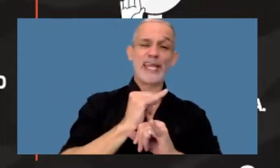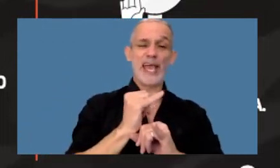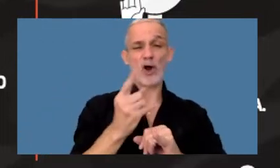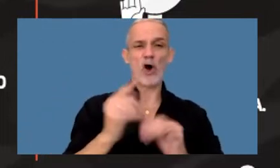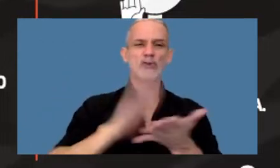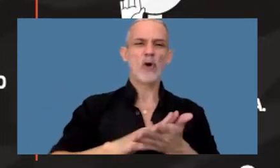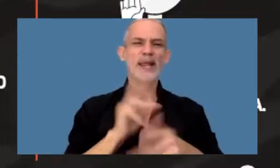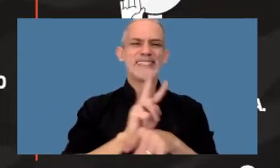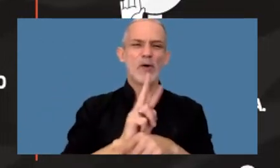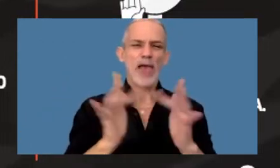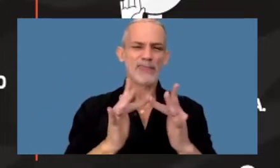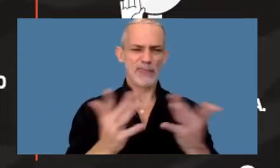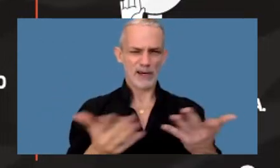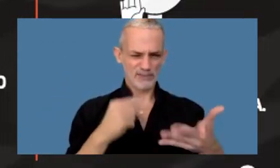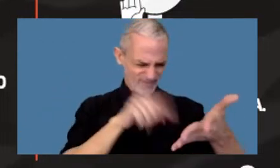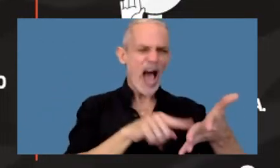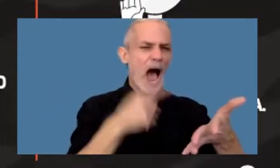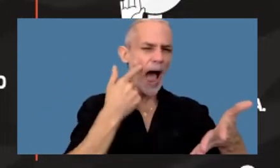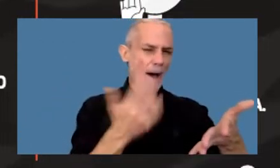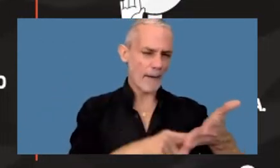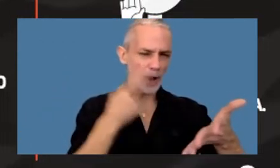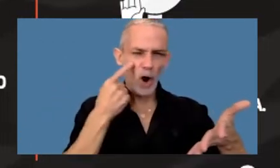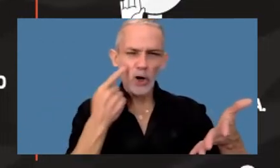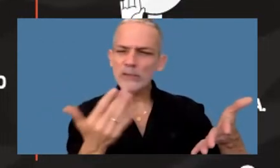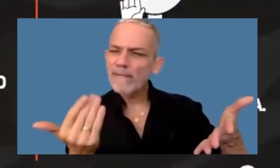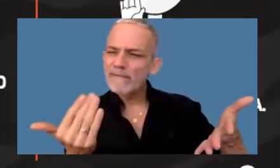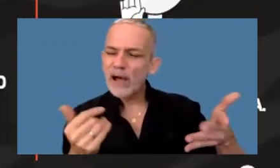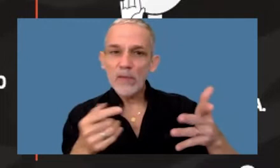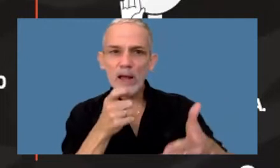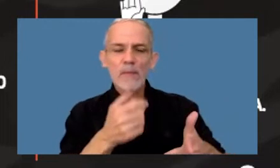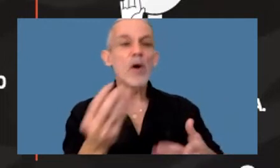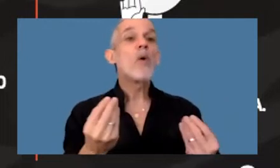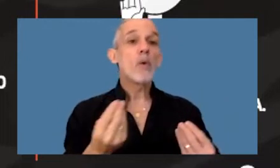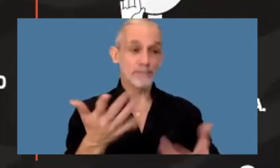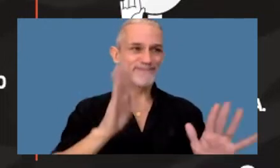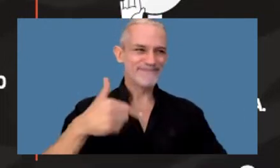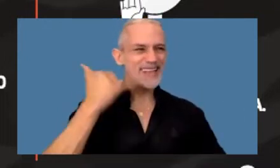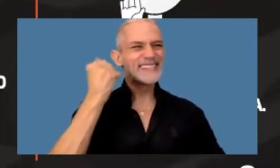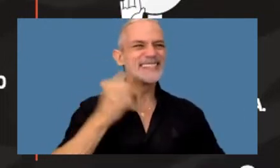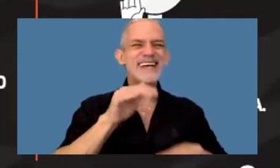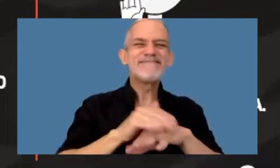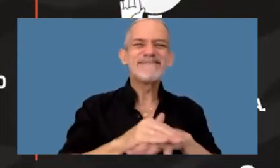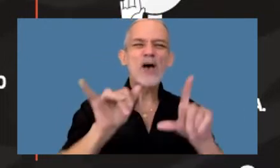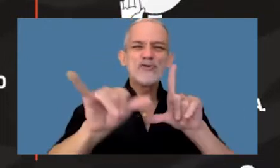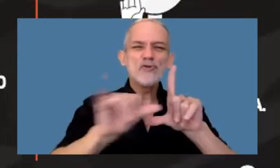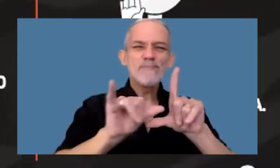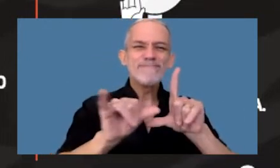y cuando relevamos para validar cuáles son sus conocimientos la respuesta es hice varios tutoriales de